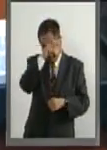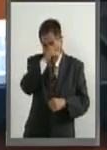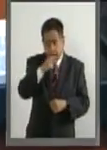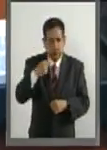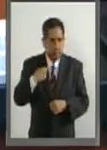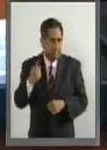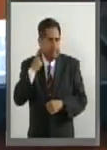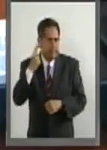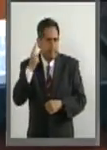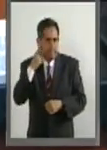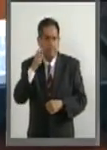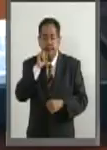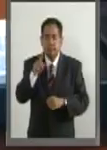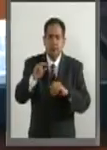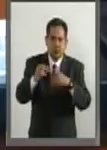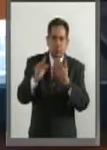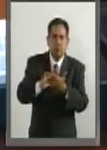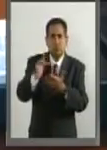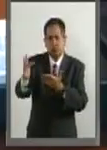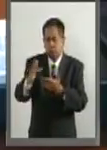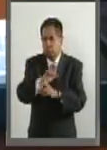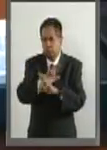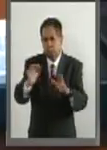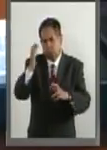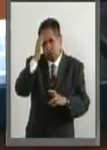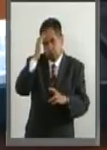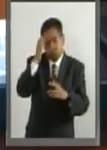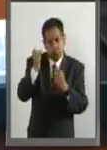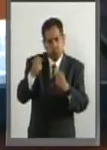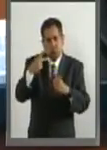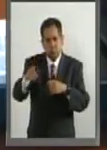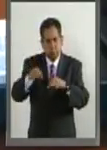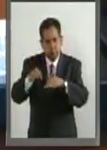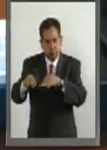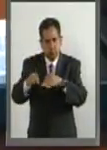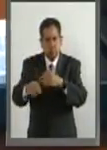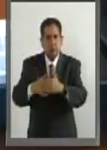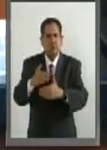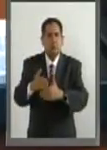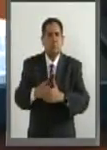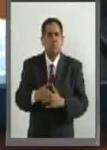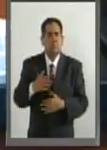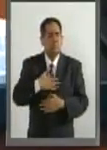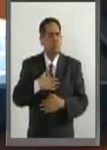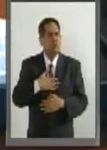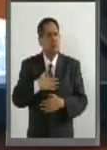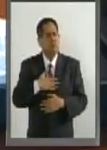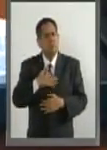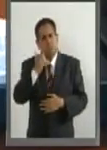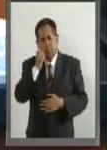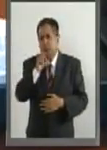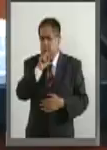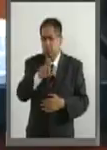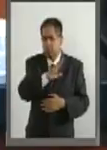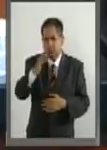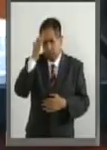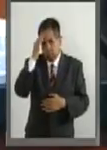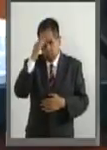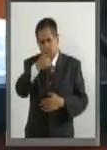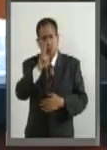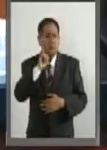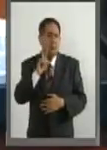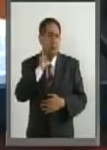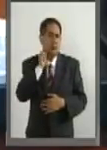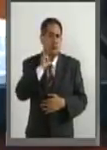escuché que se le agradecía mucho, se le reconocía mucho su trabajo, y yo no querría dejar de reconocer el trabajo de la